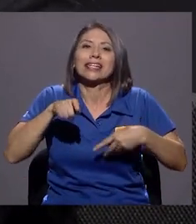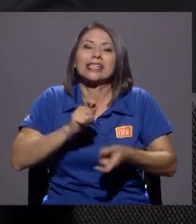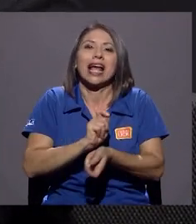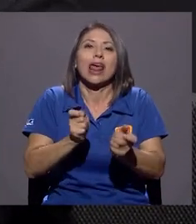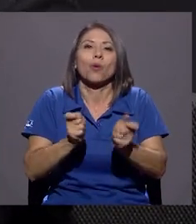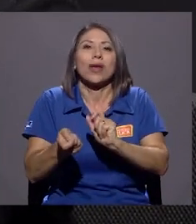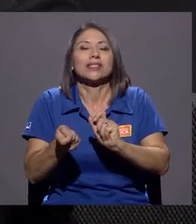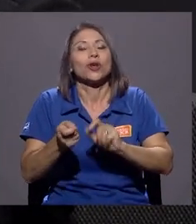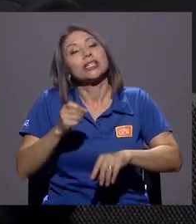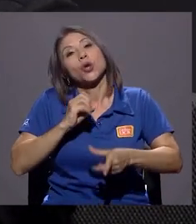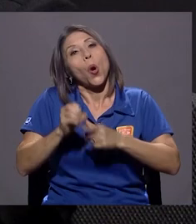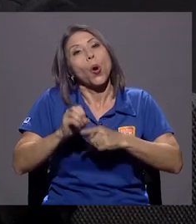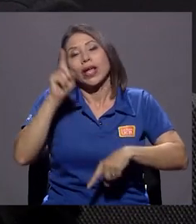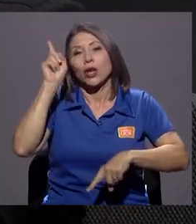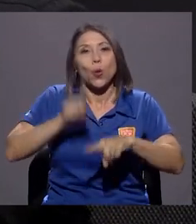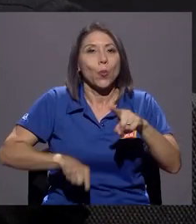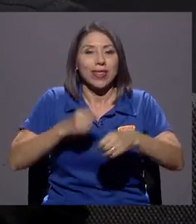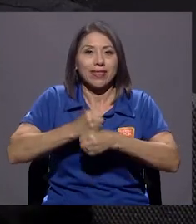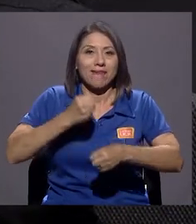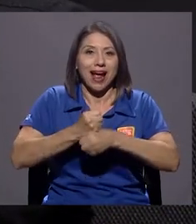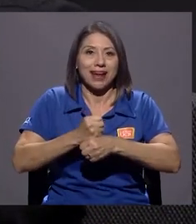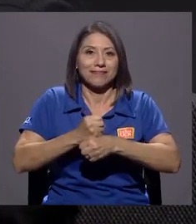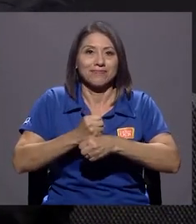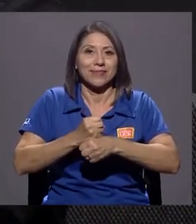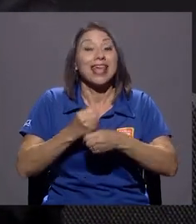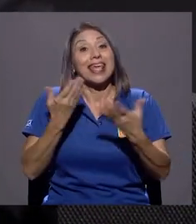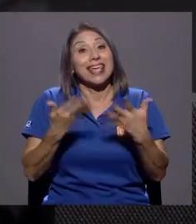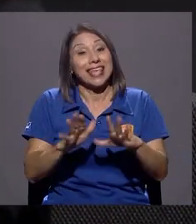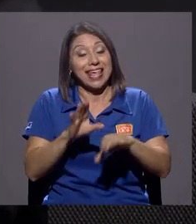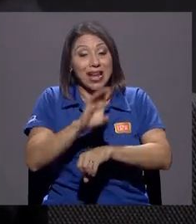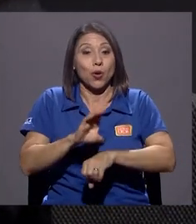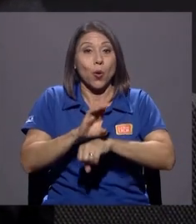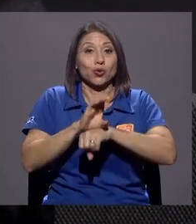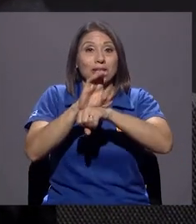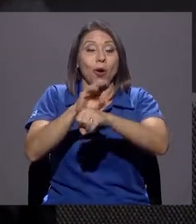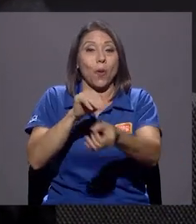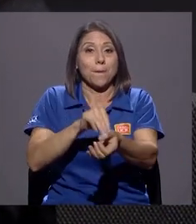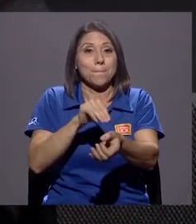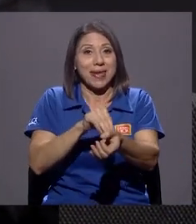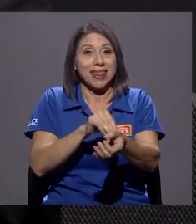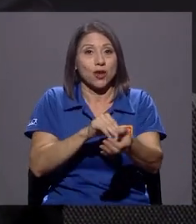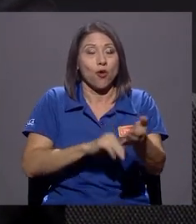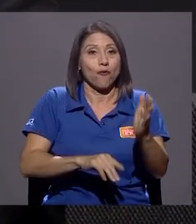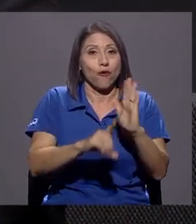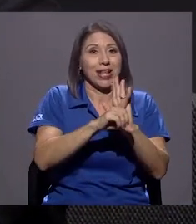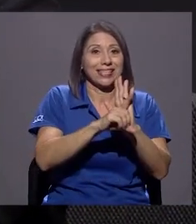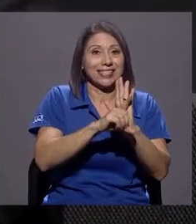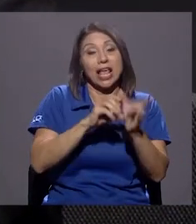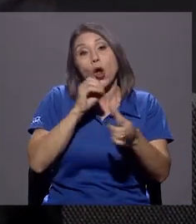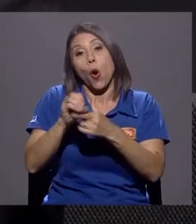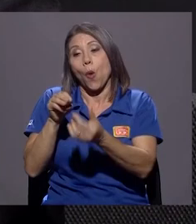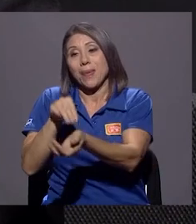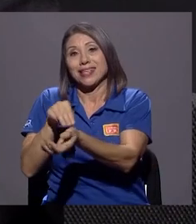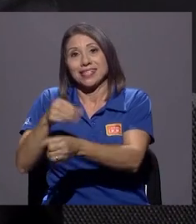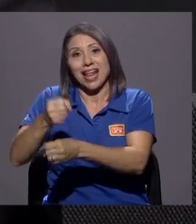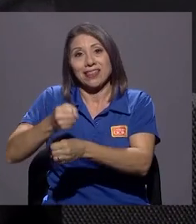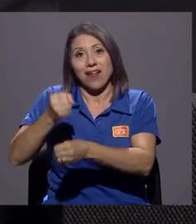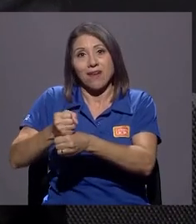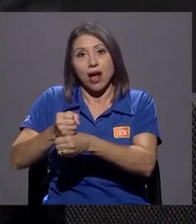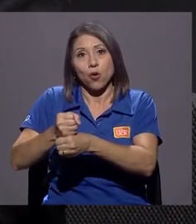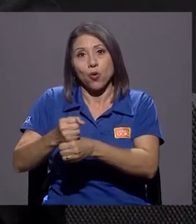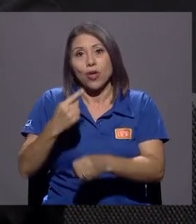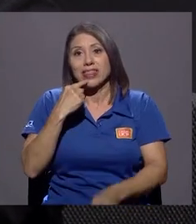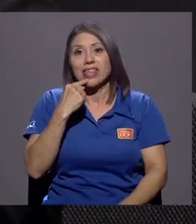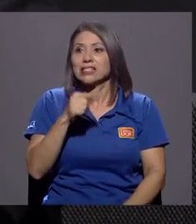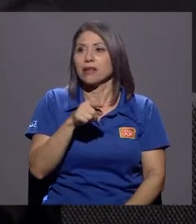Forense, que en segunda instancia, o bien en primera instancia del Departamento de Medicina del Trabajo, determinan que no tienen